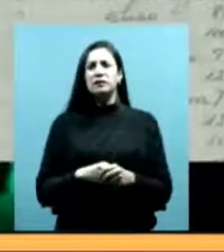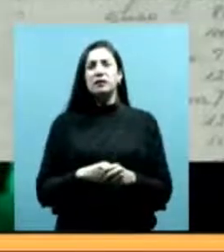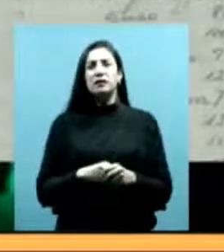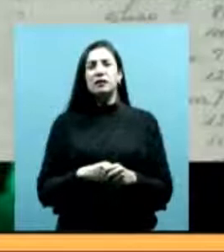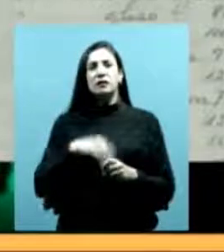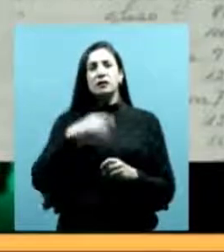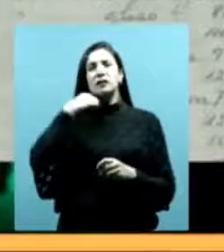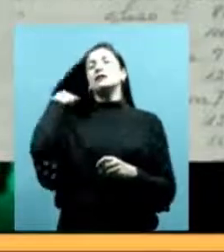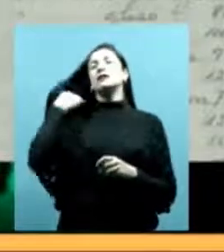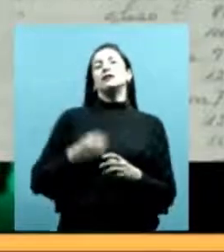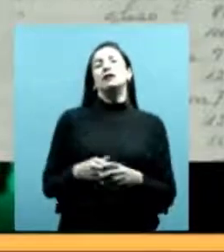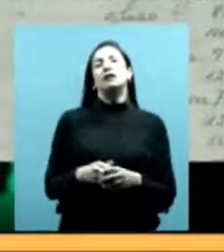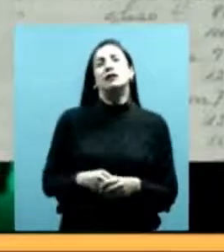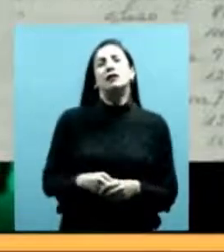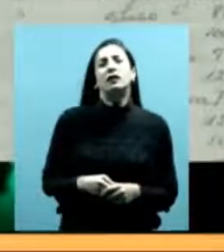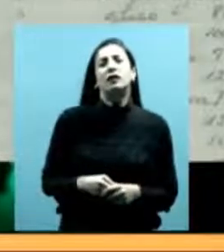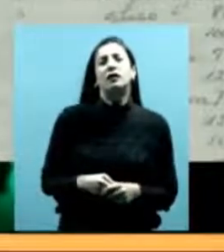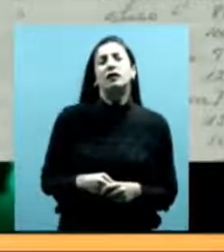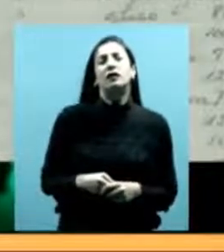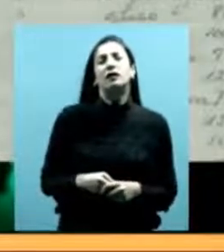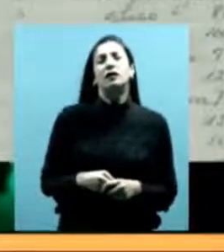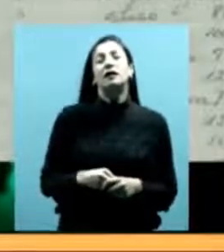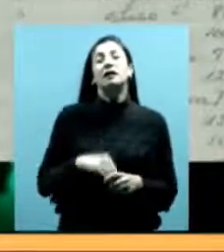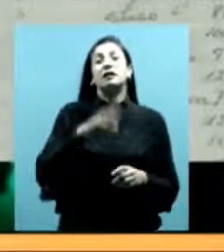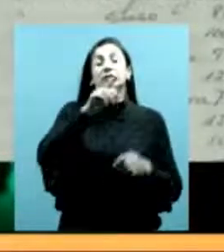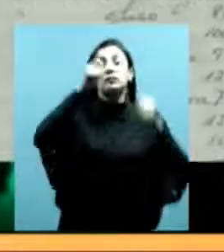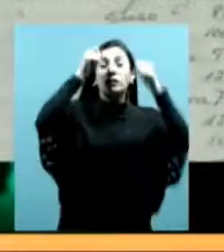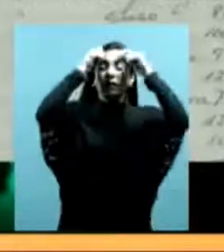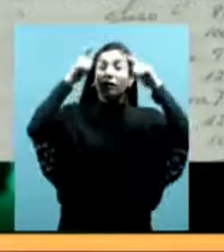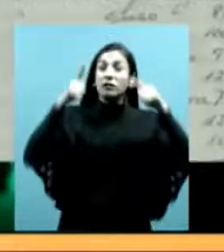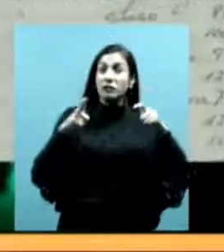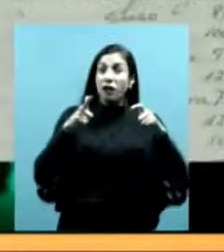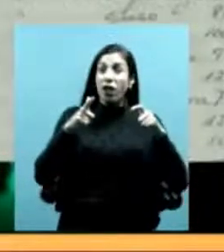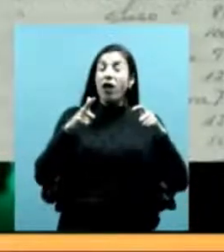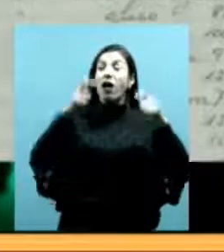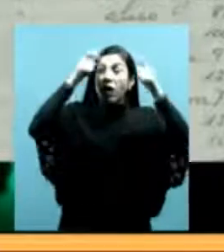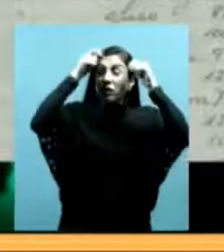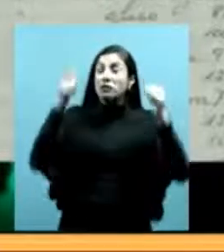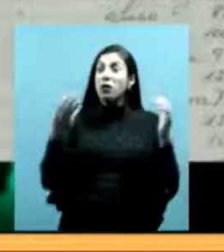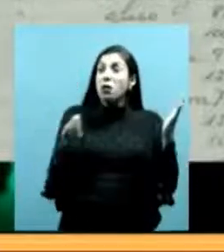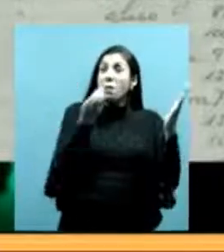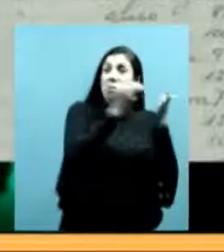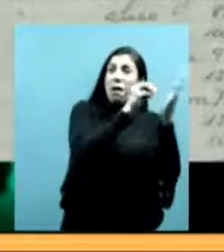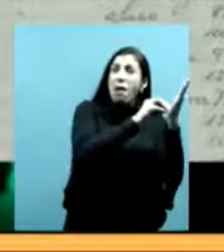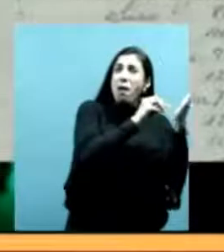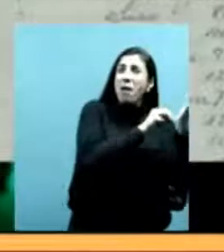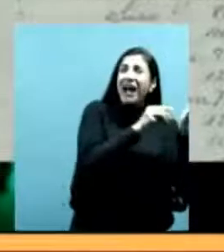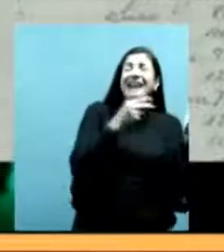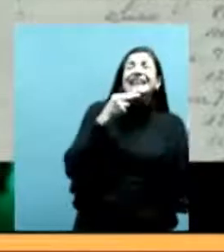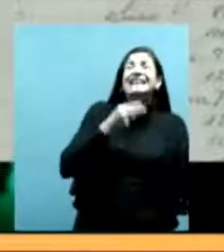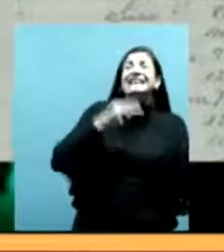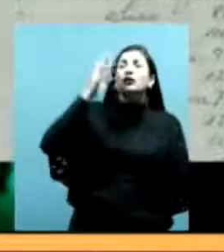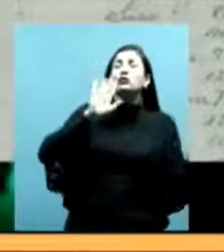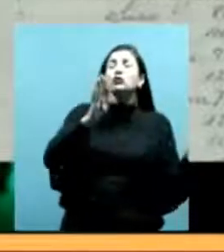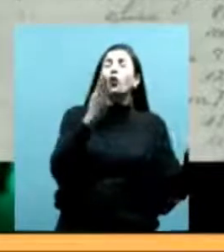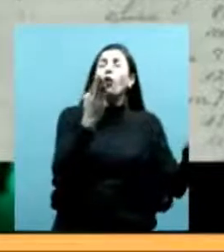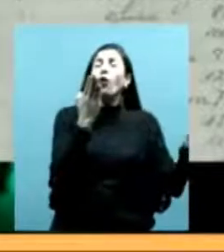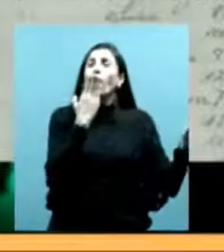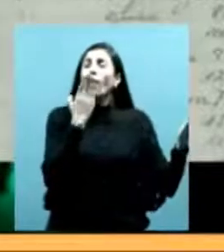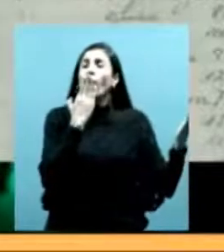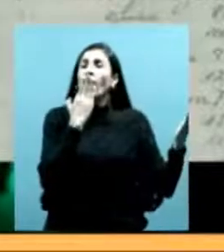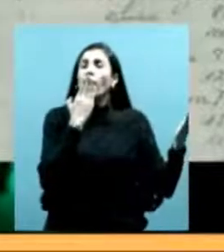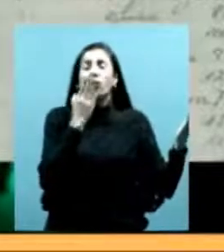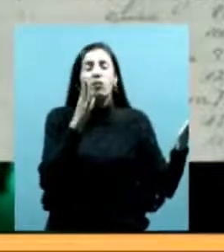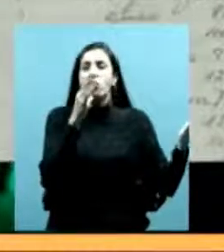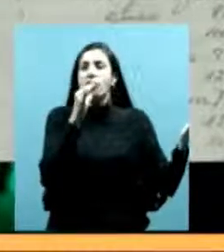obviamente el Estado no los estaba registrando, o hay muy poca documentación de los indígenas en las burocracias